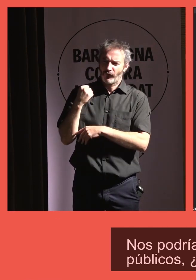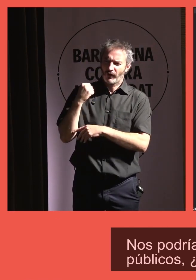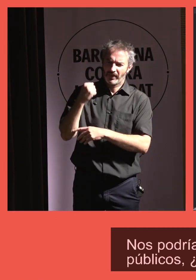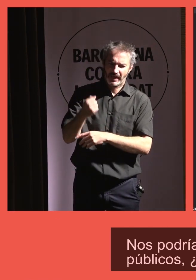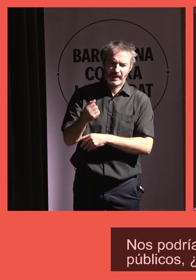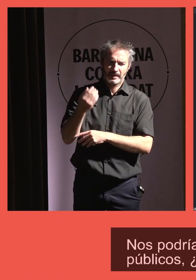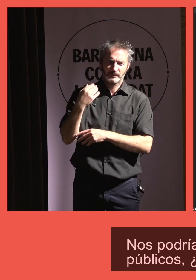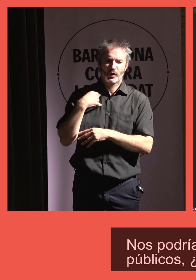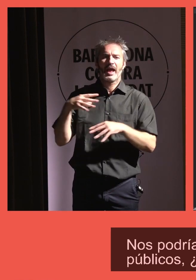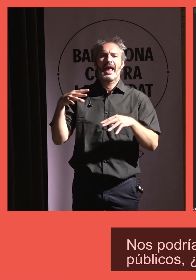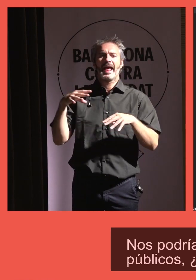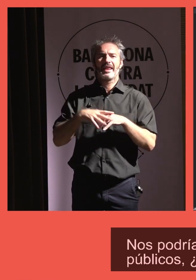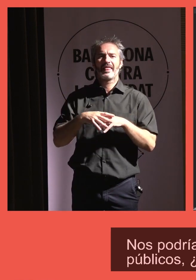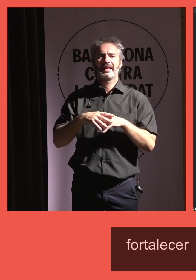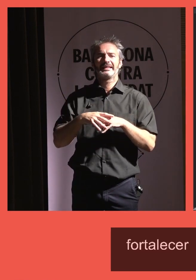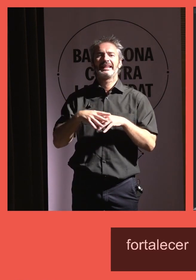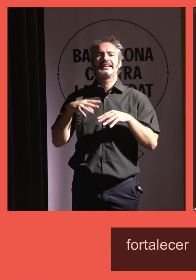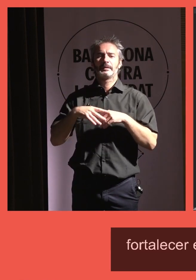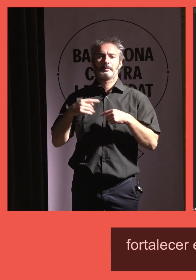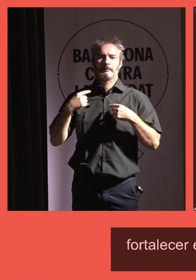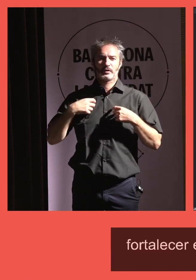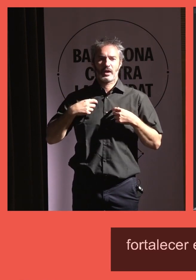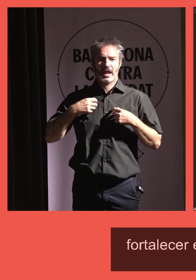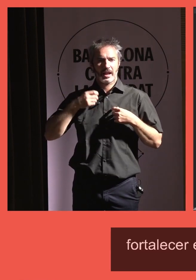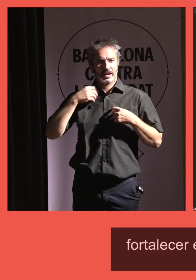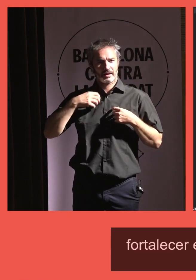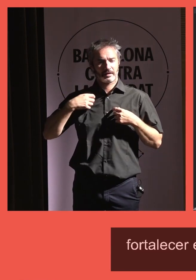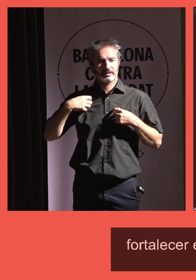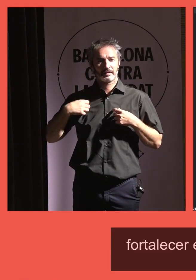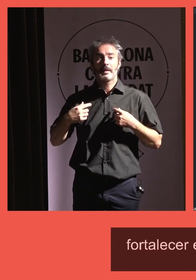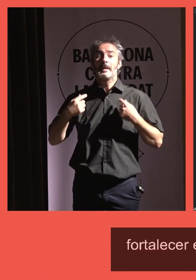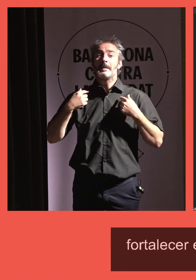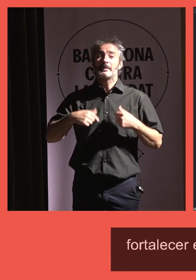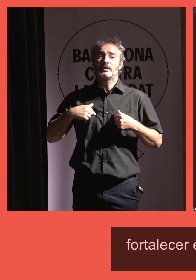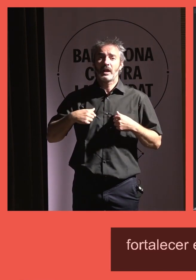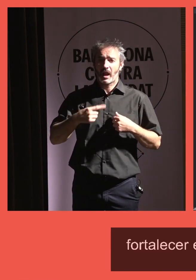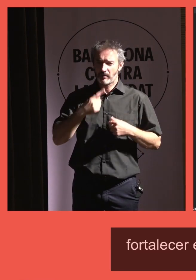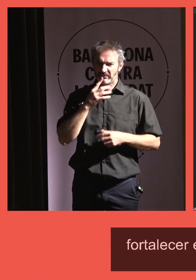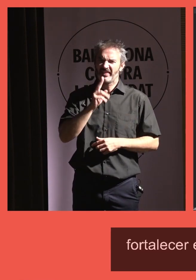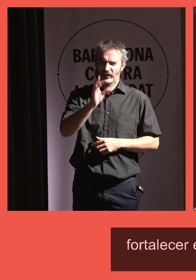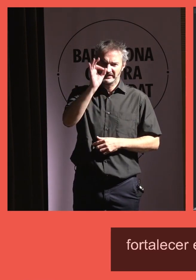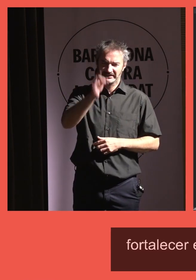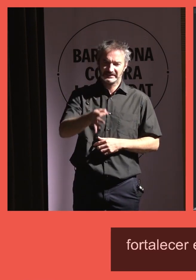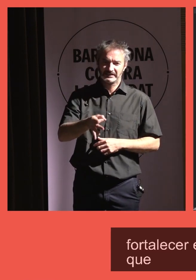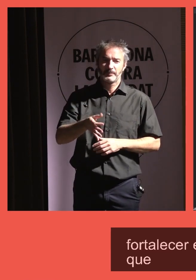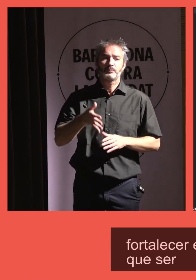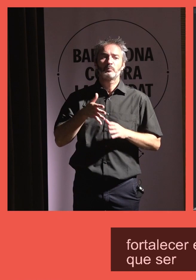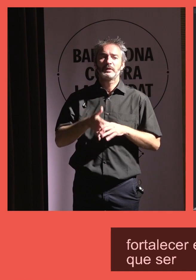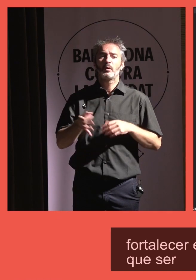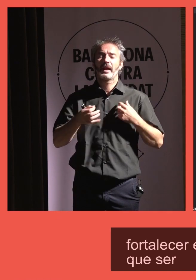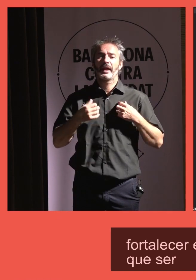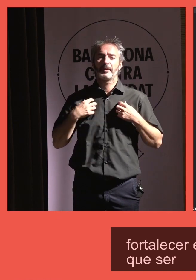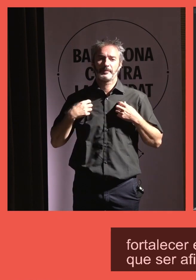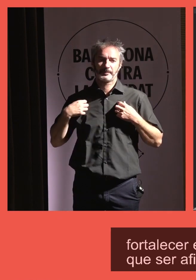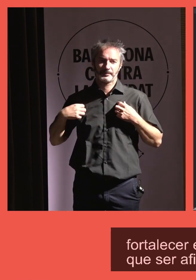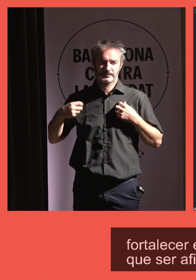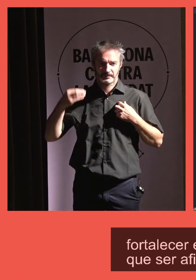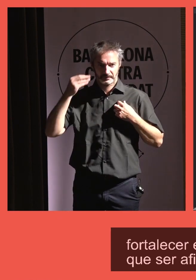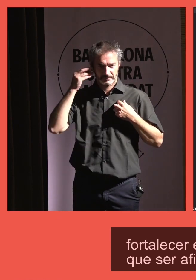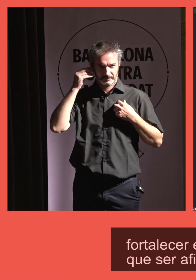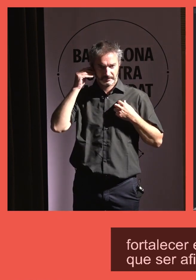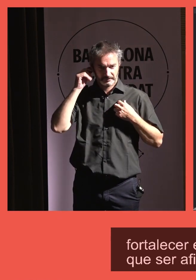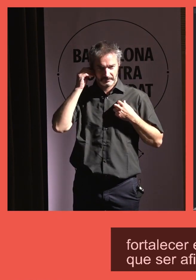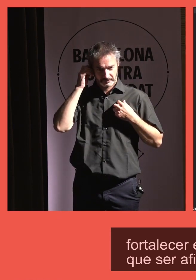esas redes de relaciones interpersonales? Bueno, la respuesta debe ser necesariamente afirmativa, porque de ello se infiere la